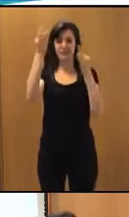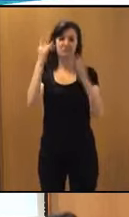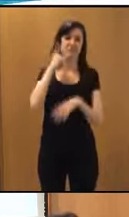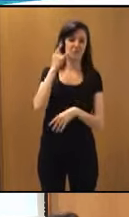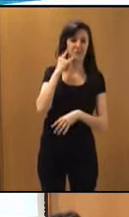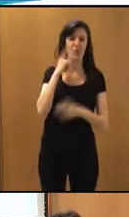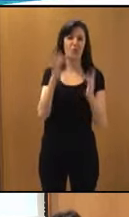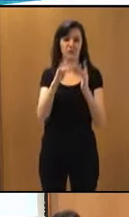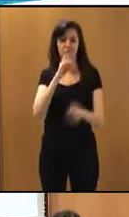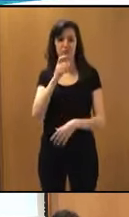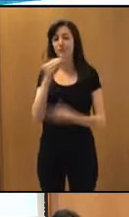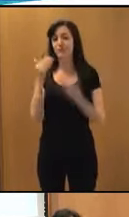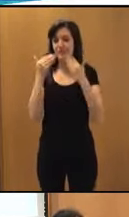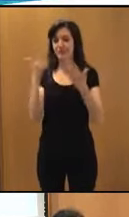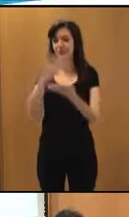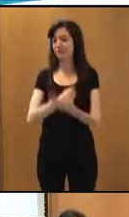Muchas gracias a todos.